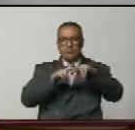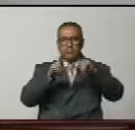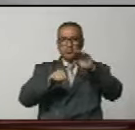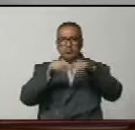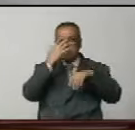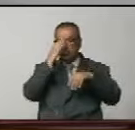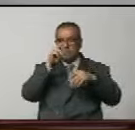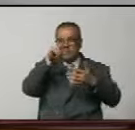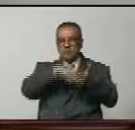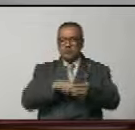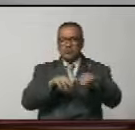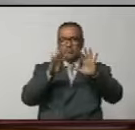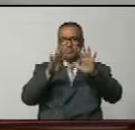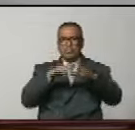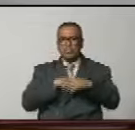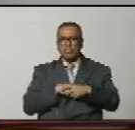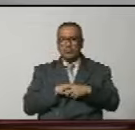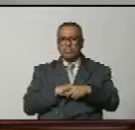15 de febrero del 2009